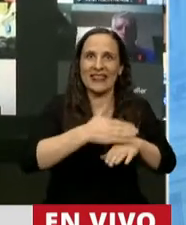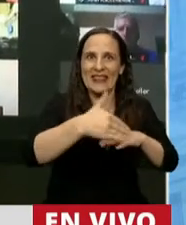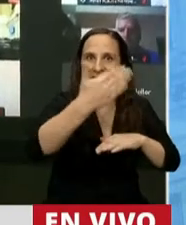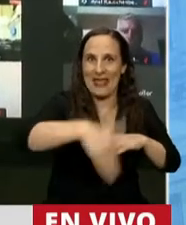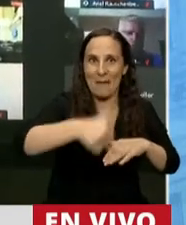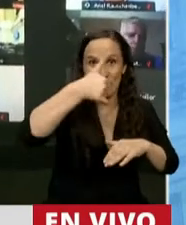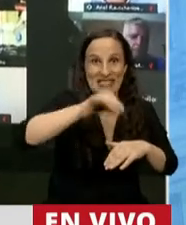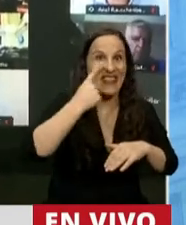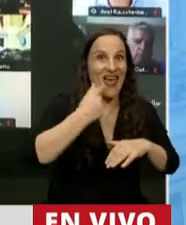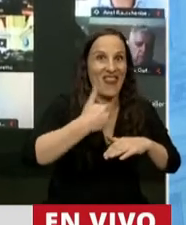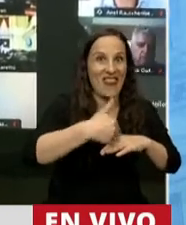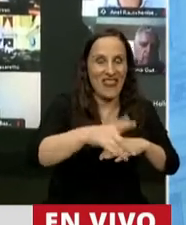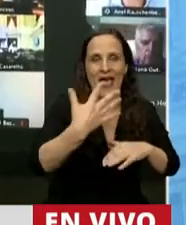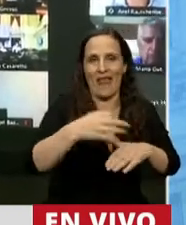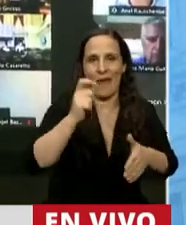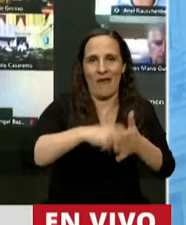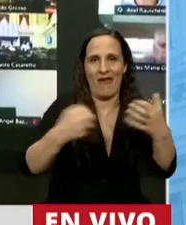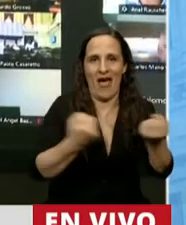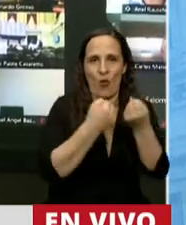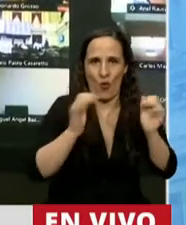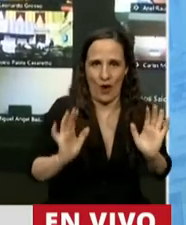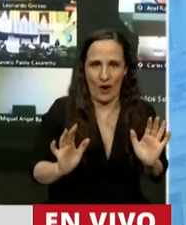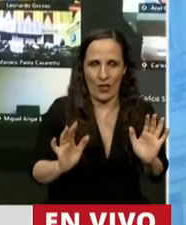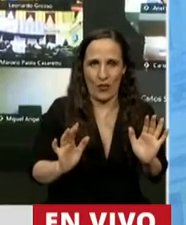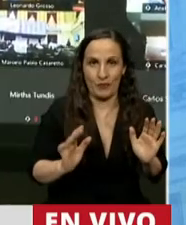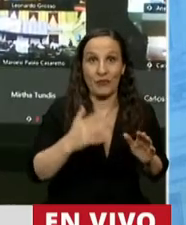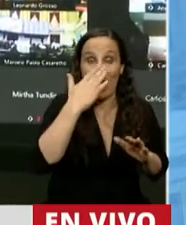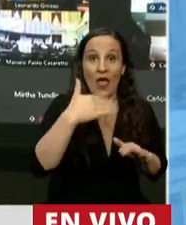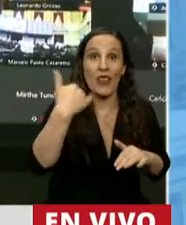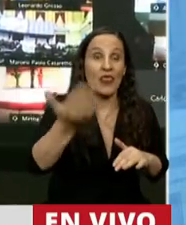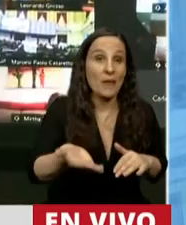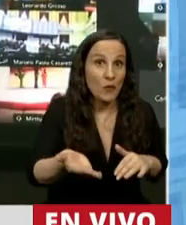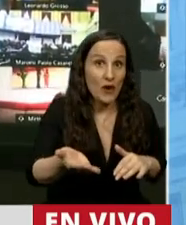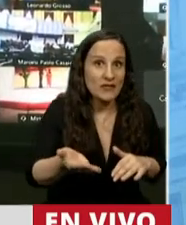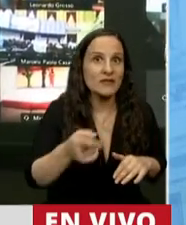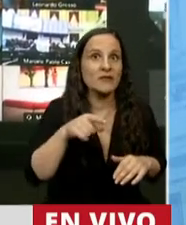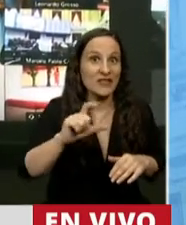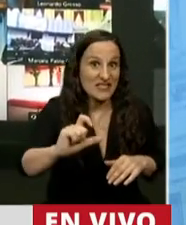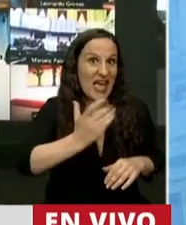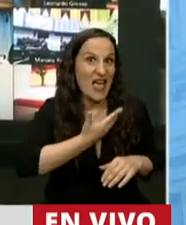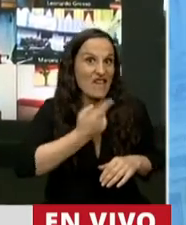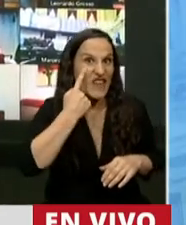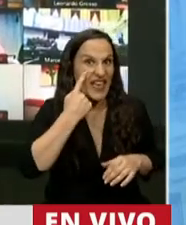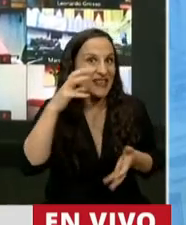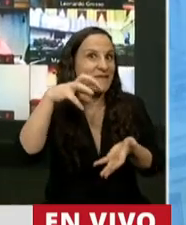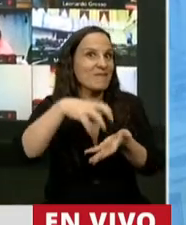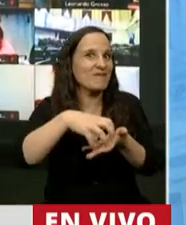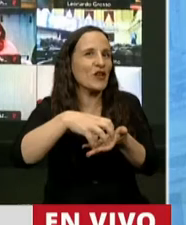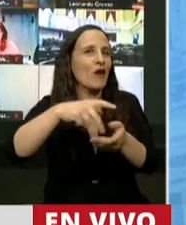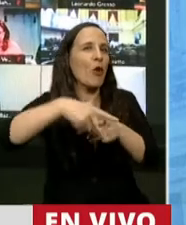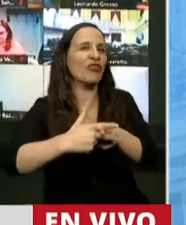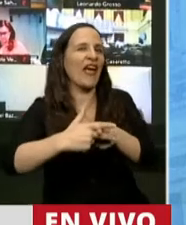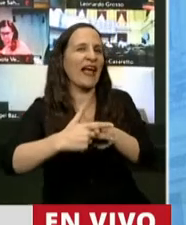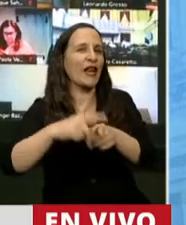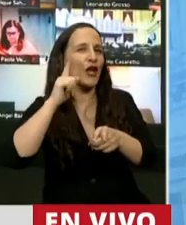un plazo de 60 días corridos. Después, la intervención, nuevamente, del CFEI, como un órgano técnico